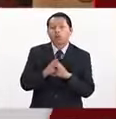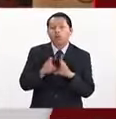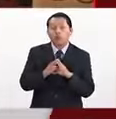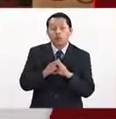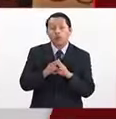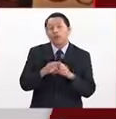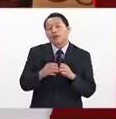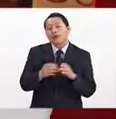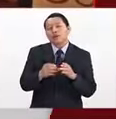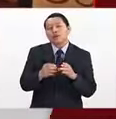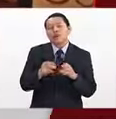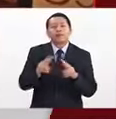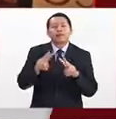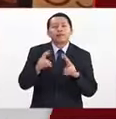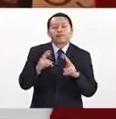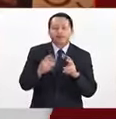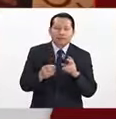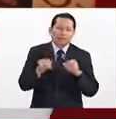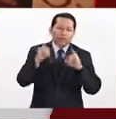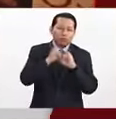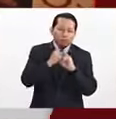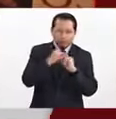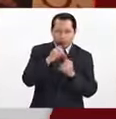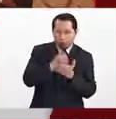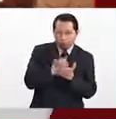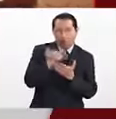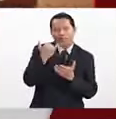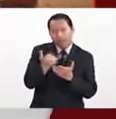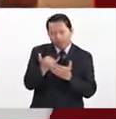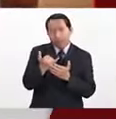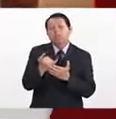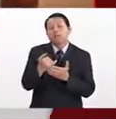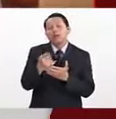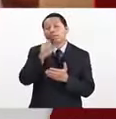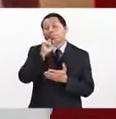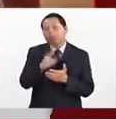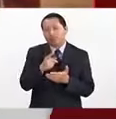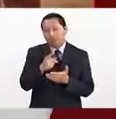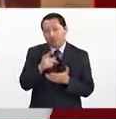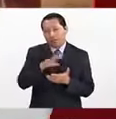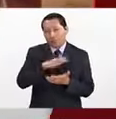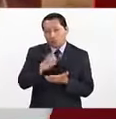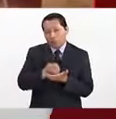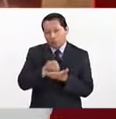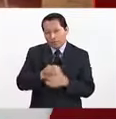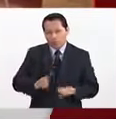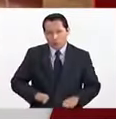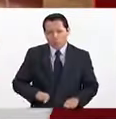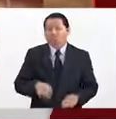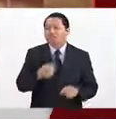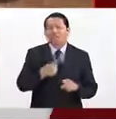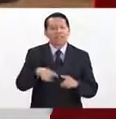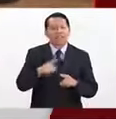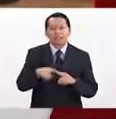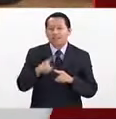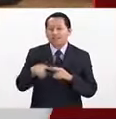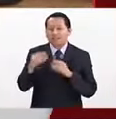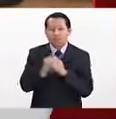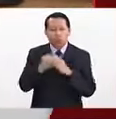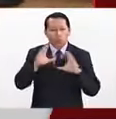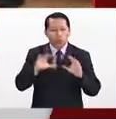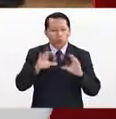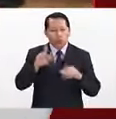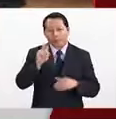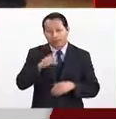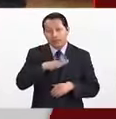neoinstitucionalismo económico y la economía conductual. Y esto los damos en diferentes cursos ahí. Es una